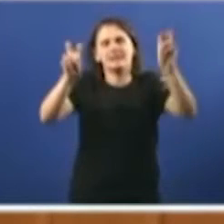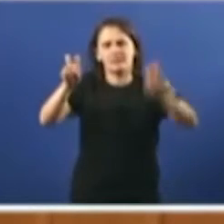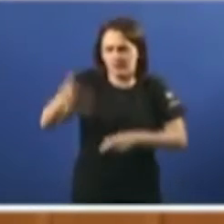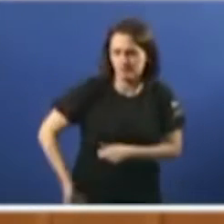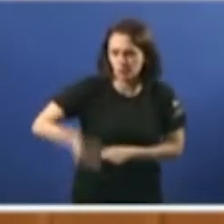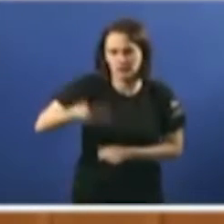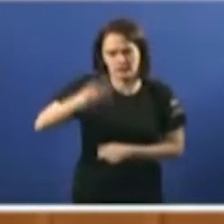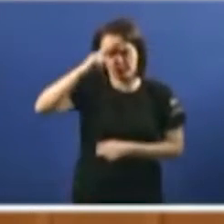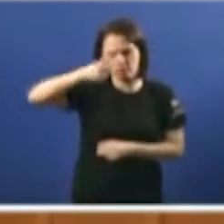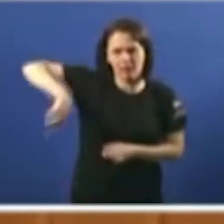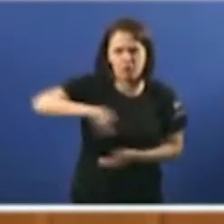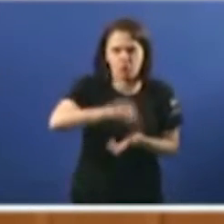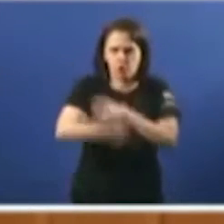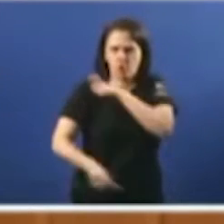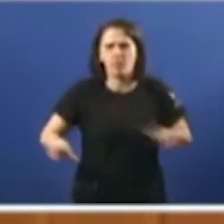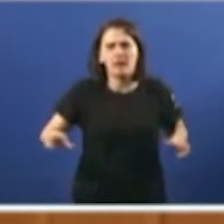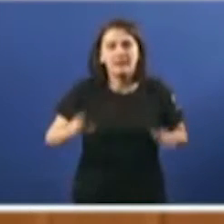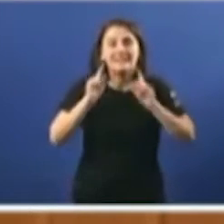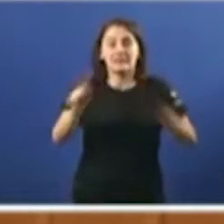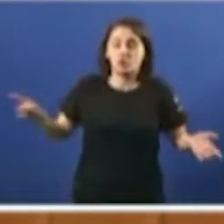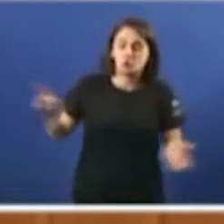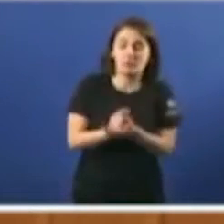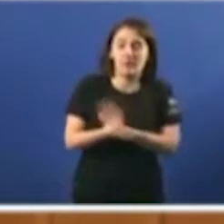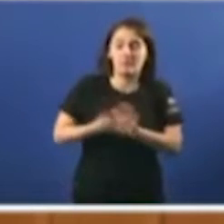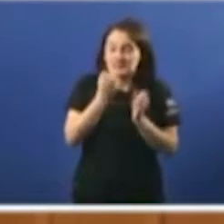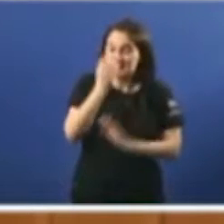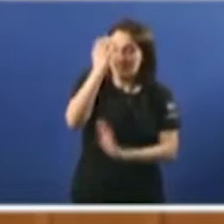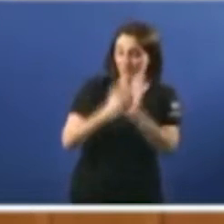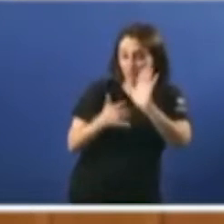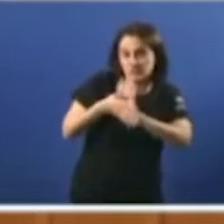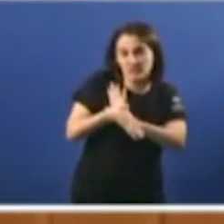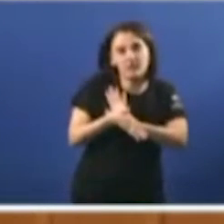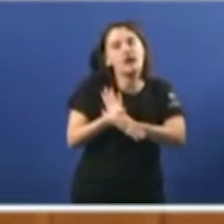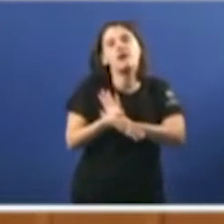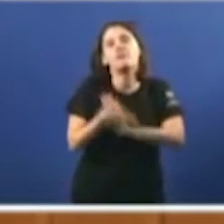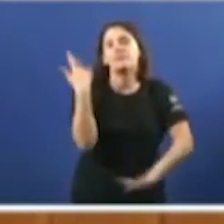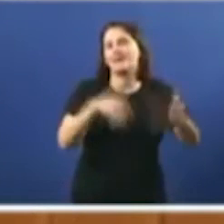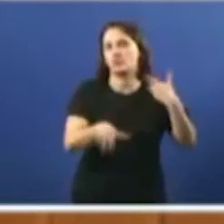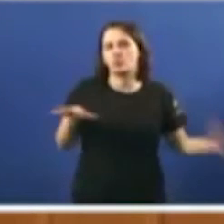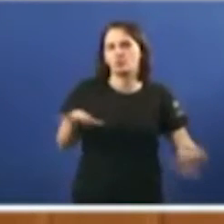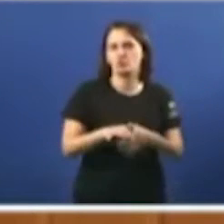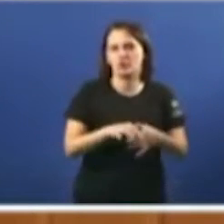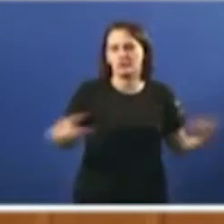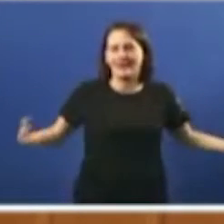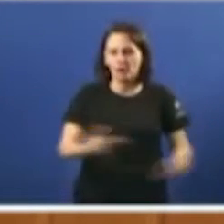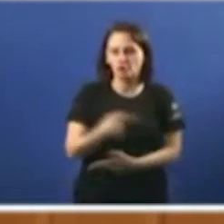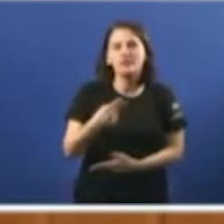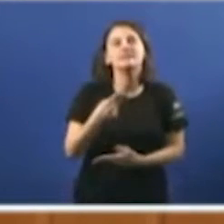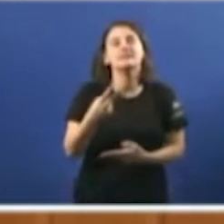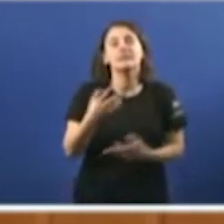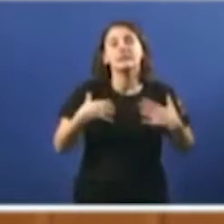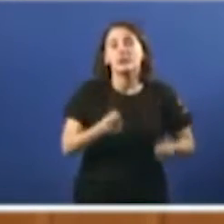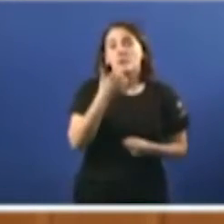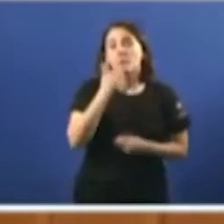preocupación para a ciudadanía e no que unha vez máis o informe supón unha justificación constante dos recortes sanitarios. Por